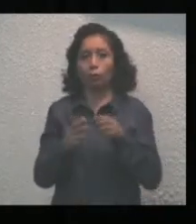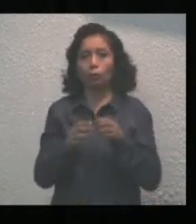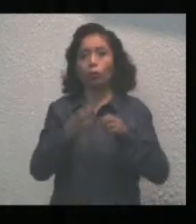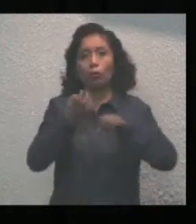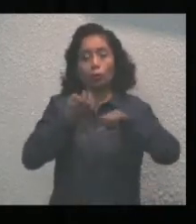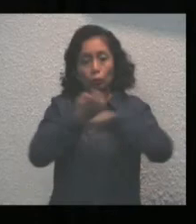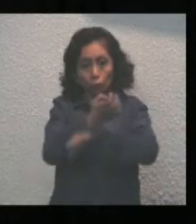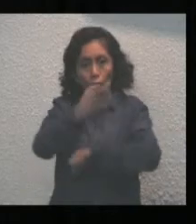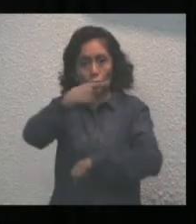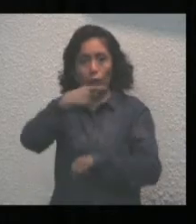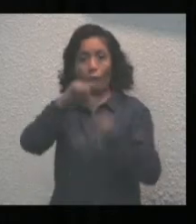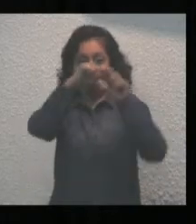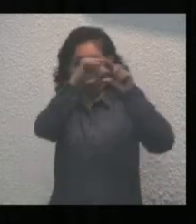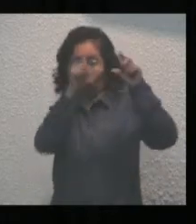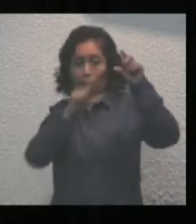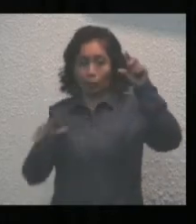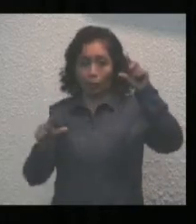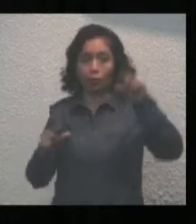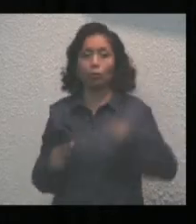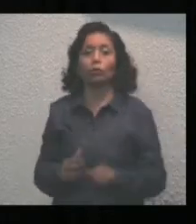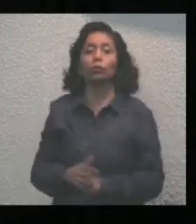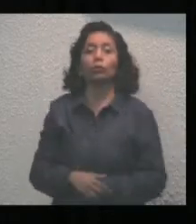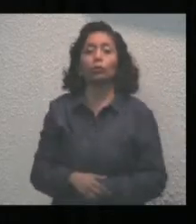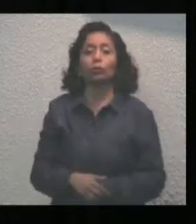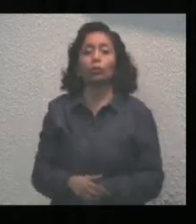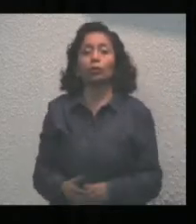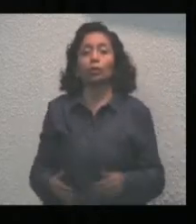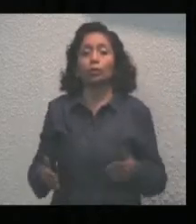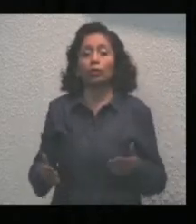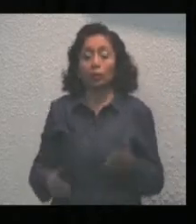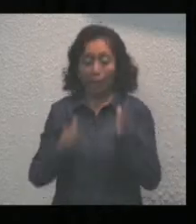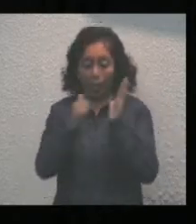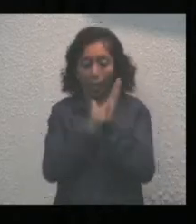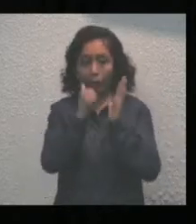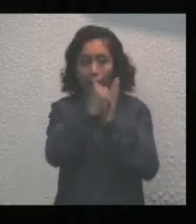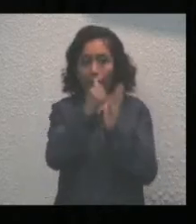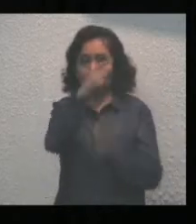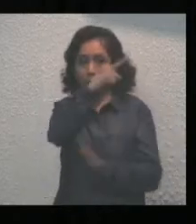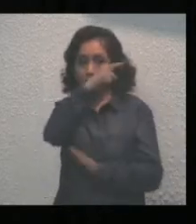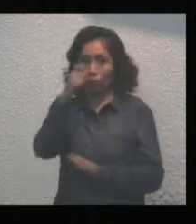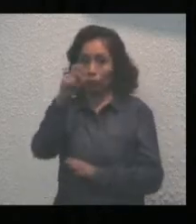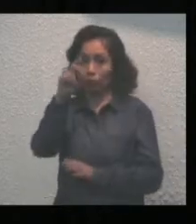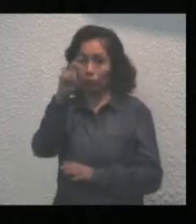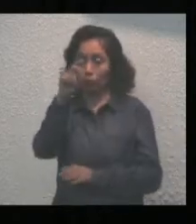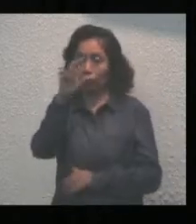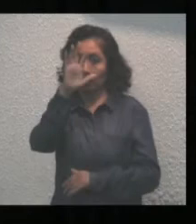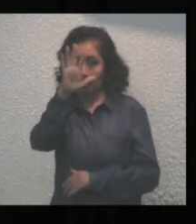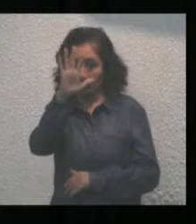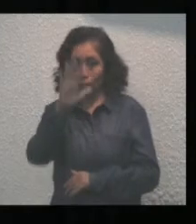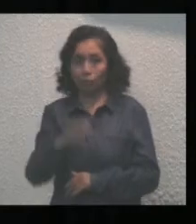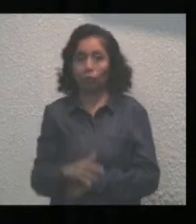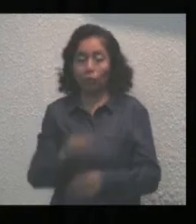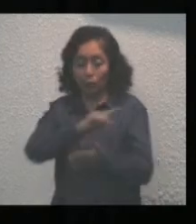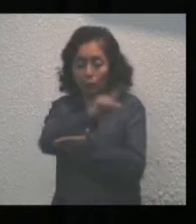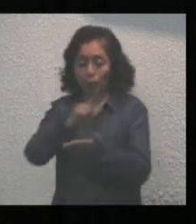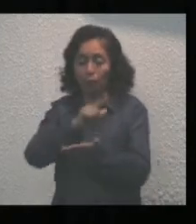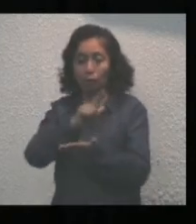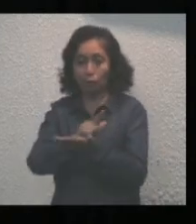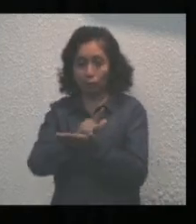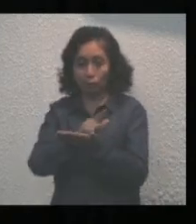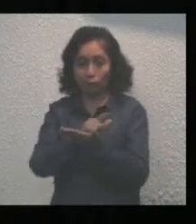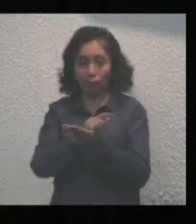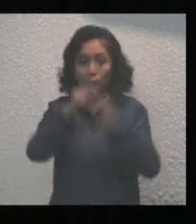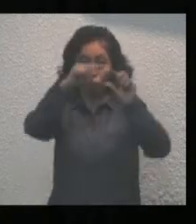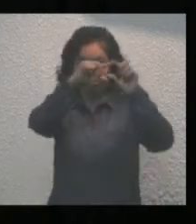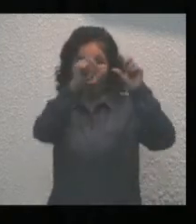Mexicanos, en uso de la facultad que le confiere el artículo 135 de la Constitución General de